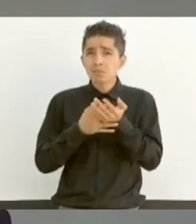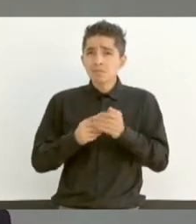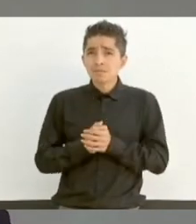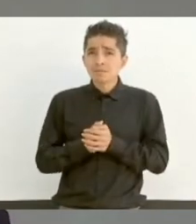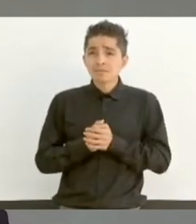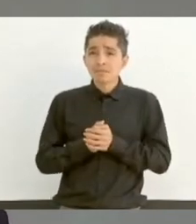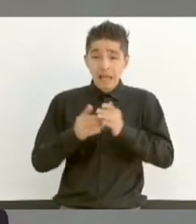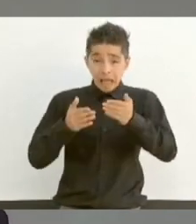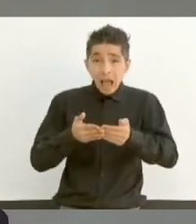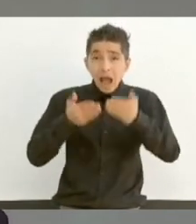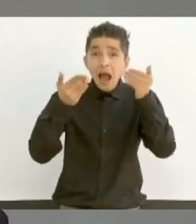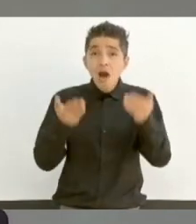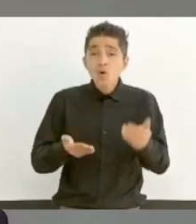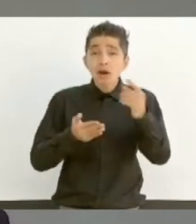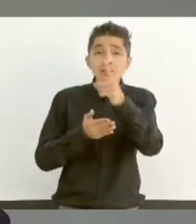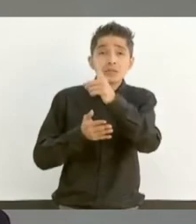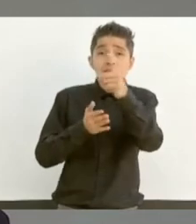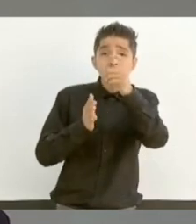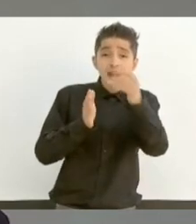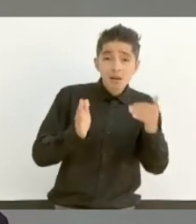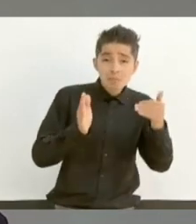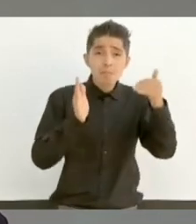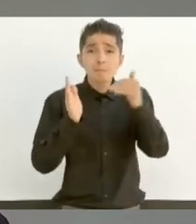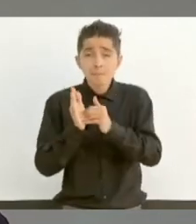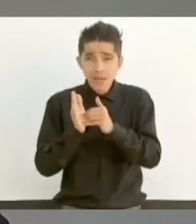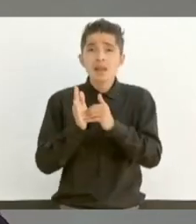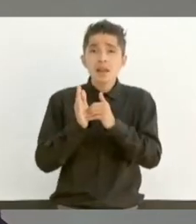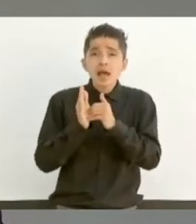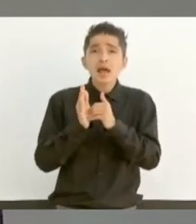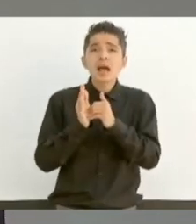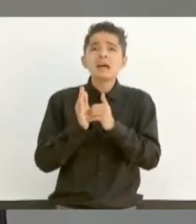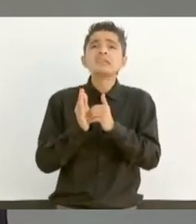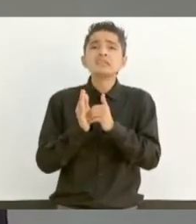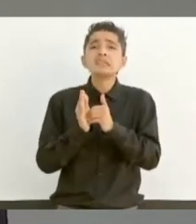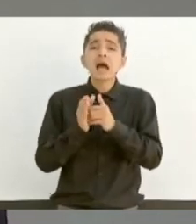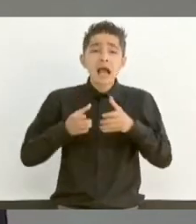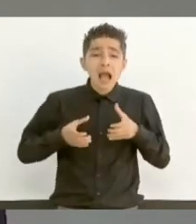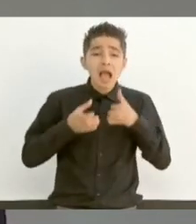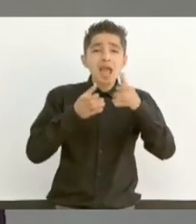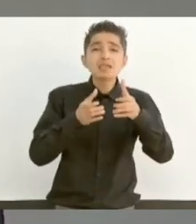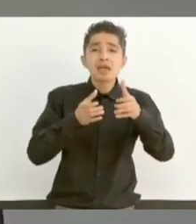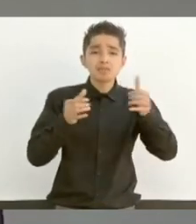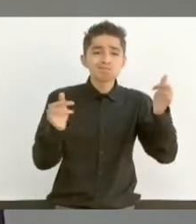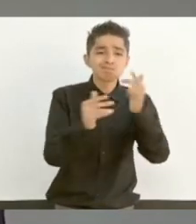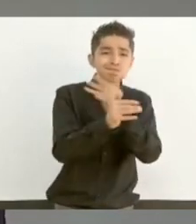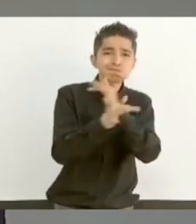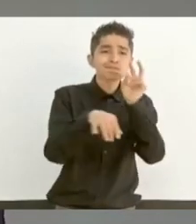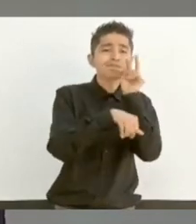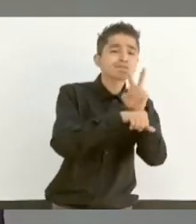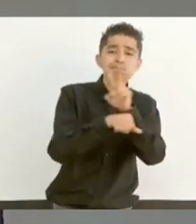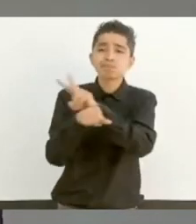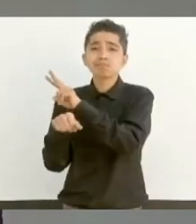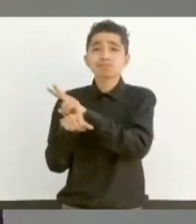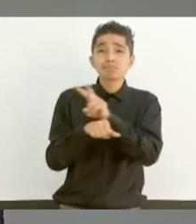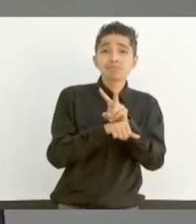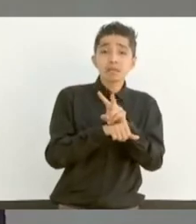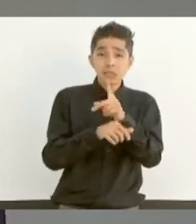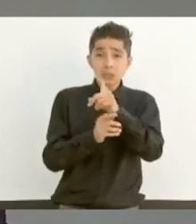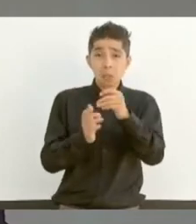son cerca de 100 mil elementos operativos de la Guardia Nacional.